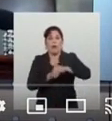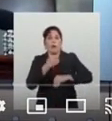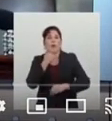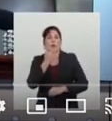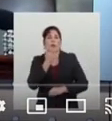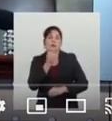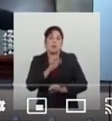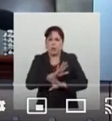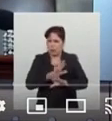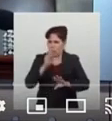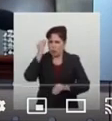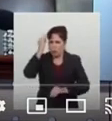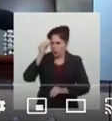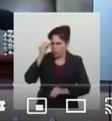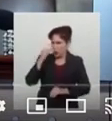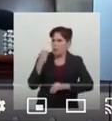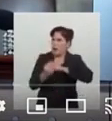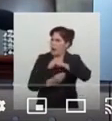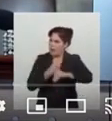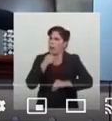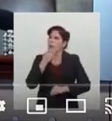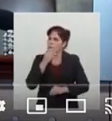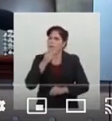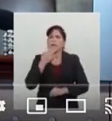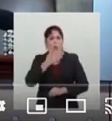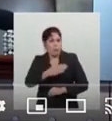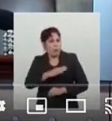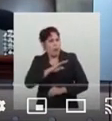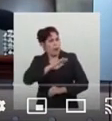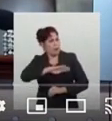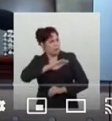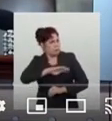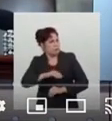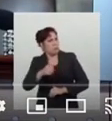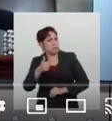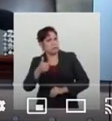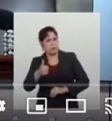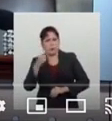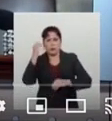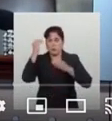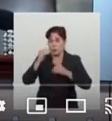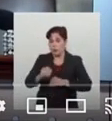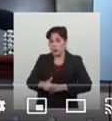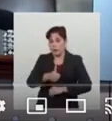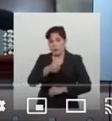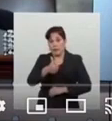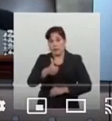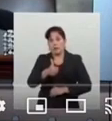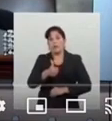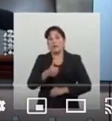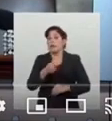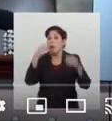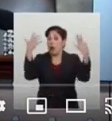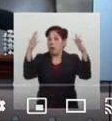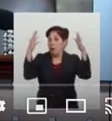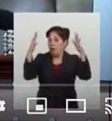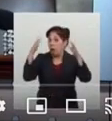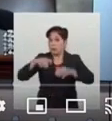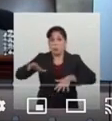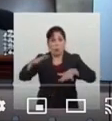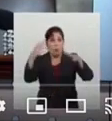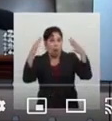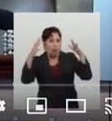al decir que los policías eran personas buenas decentes y honorables el mandatario recibió sinceros aplausos por momentos